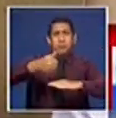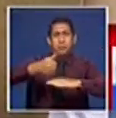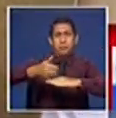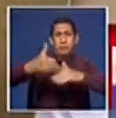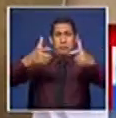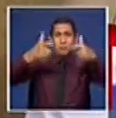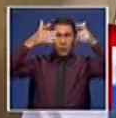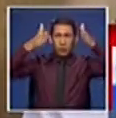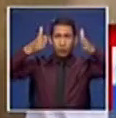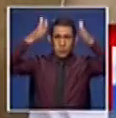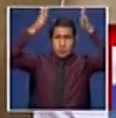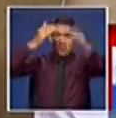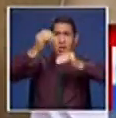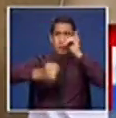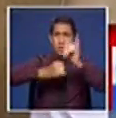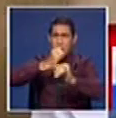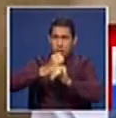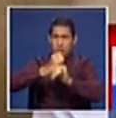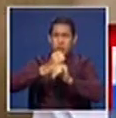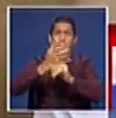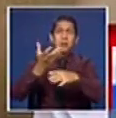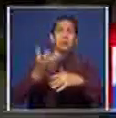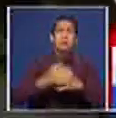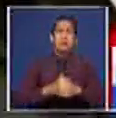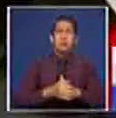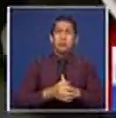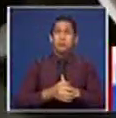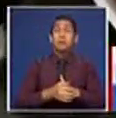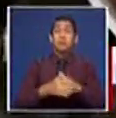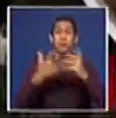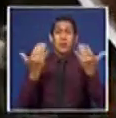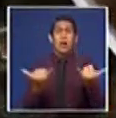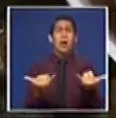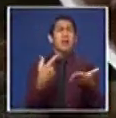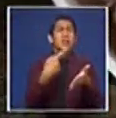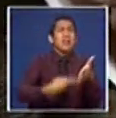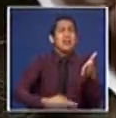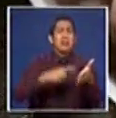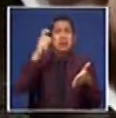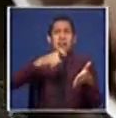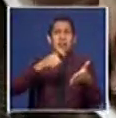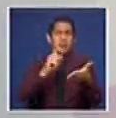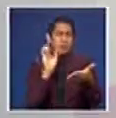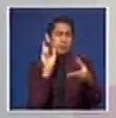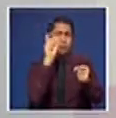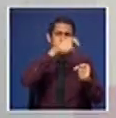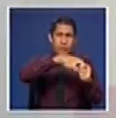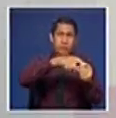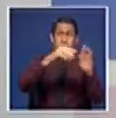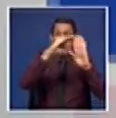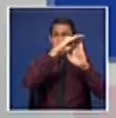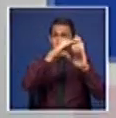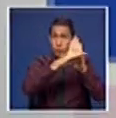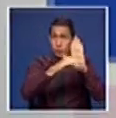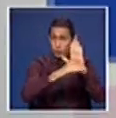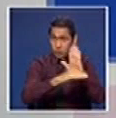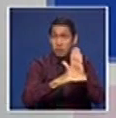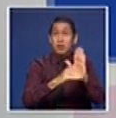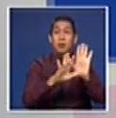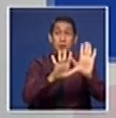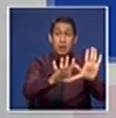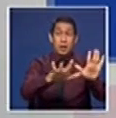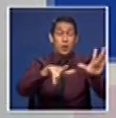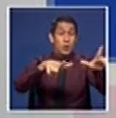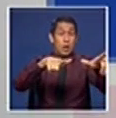y varias categorías, becas, etc. Los requisitos para postularse son que el lugar de venta de alimentos cuente